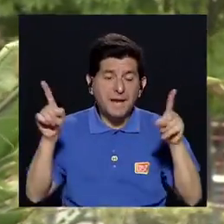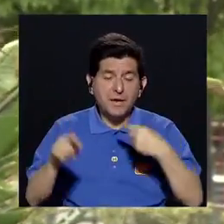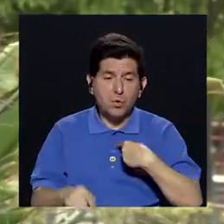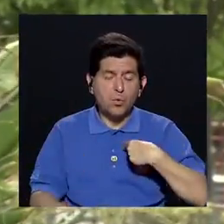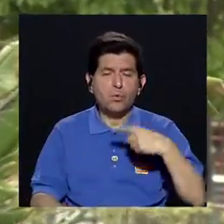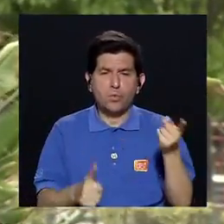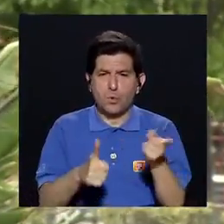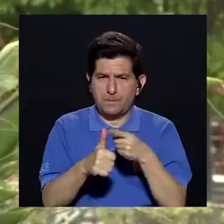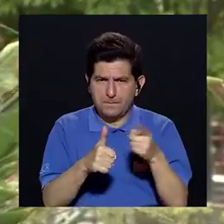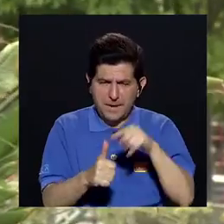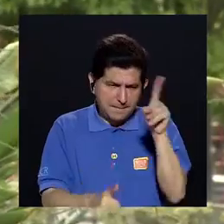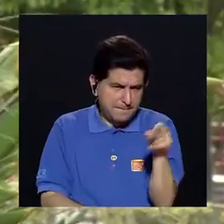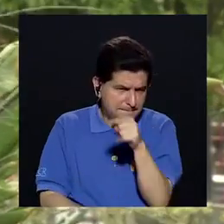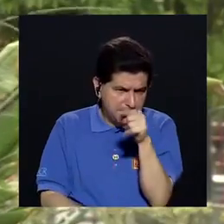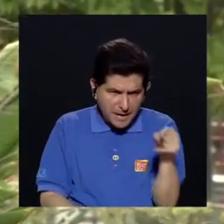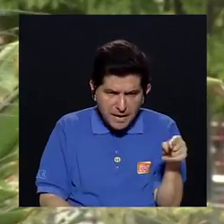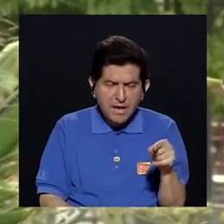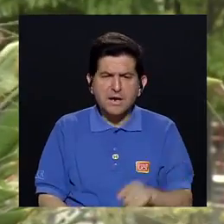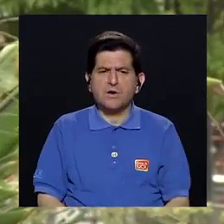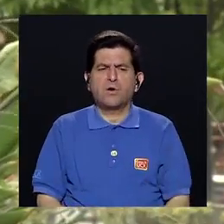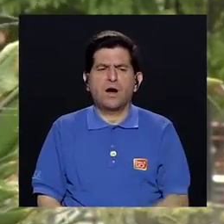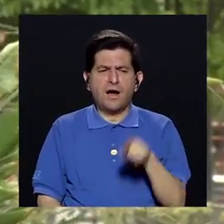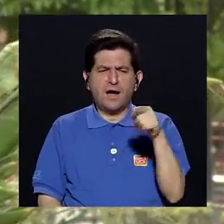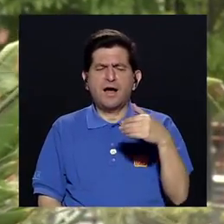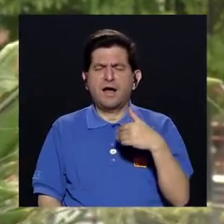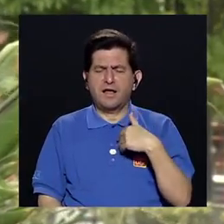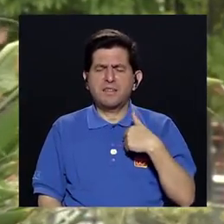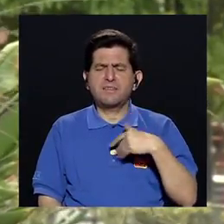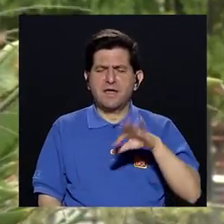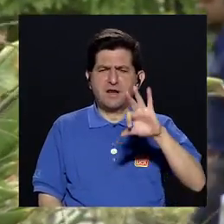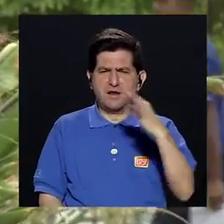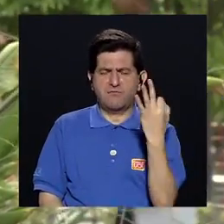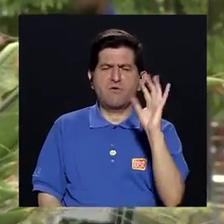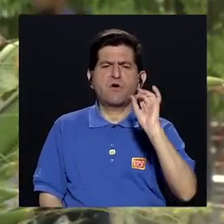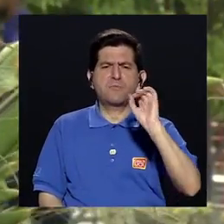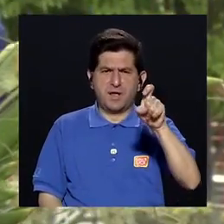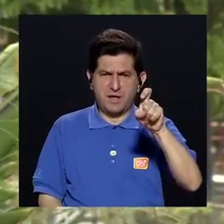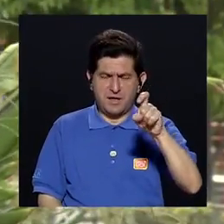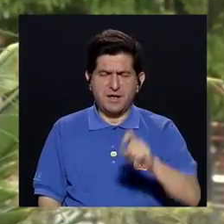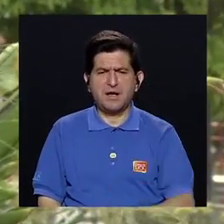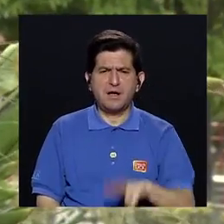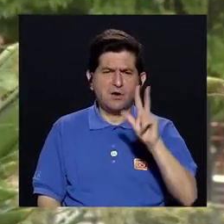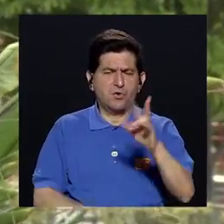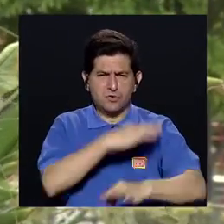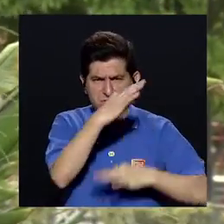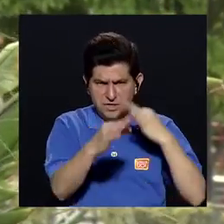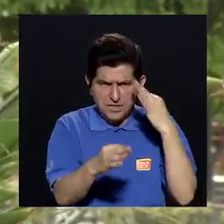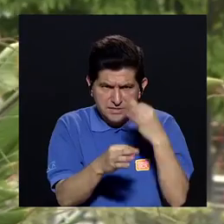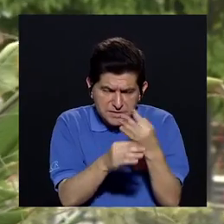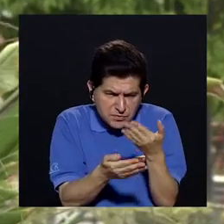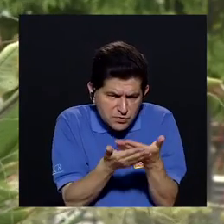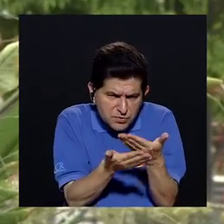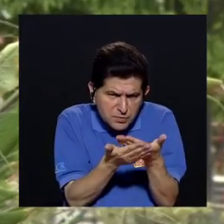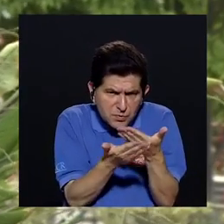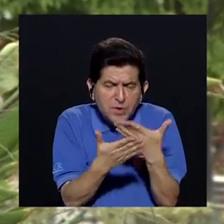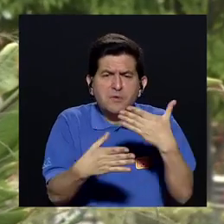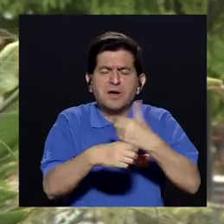que uno descarta primero es este Que tiene su forma de diagnóstico con tres esputos que la persona se haga